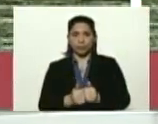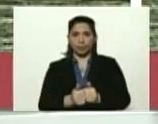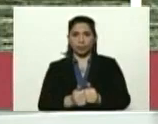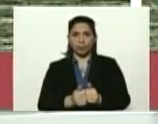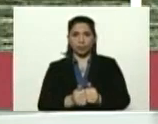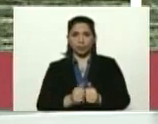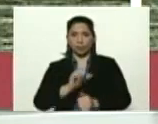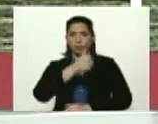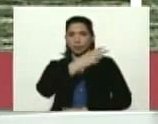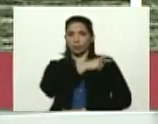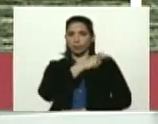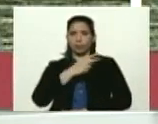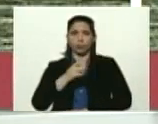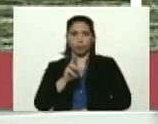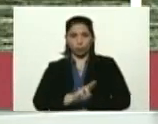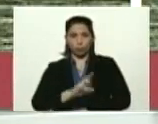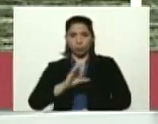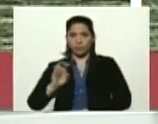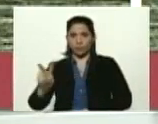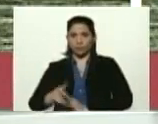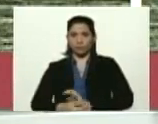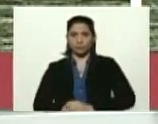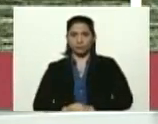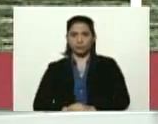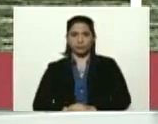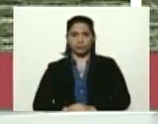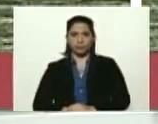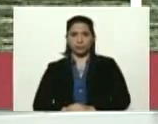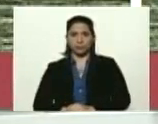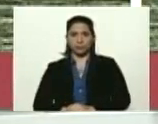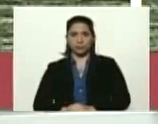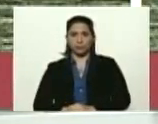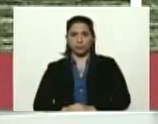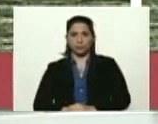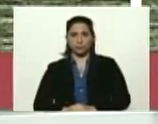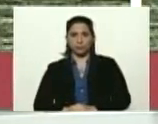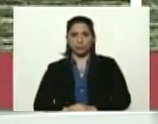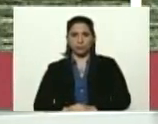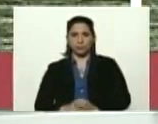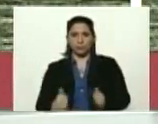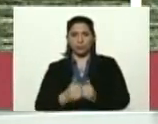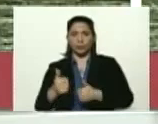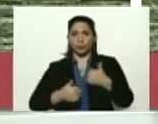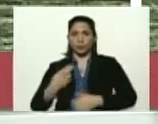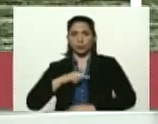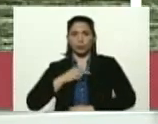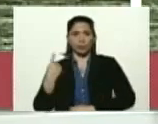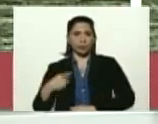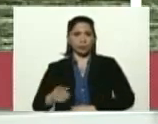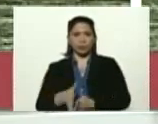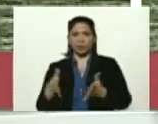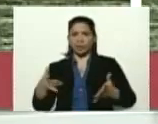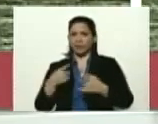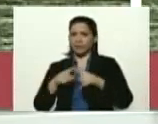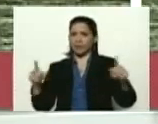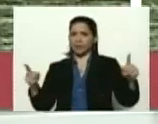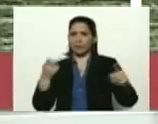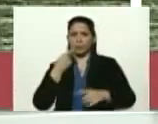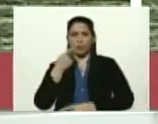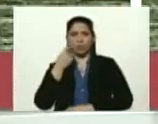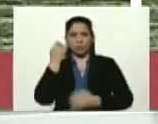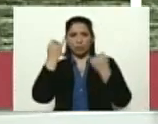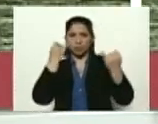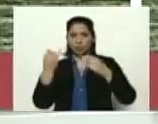Universidad Central de Venezuela, García Arocha, con las cuales tenemos grandes diferencias políticas, ideológicas,